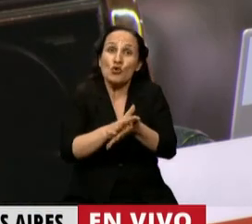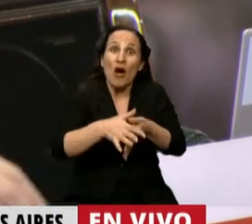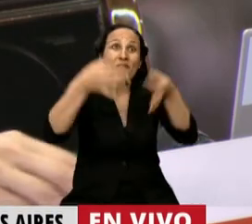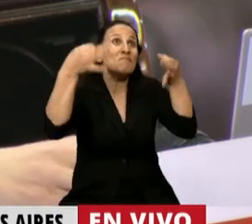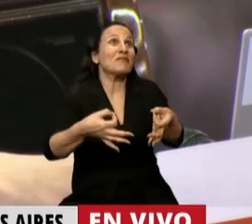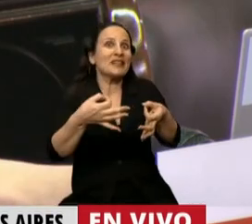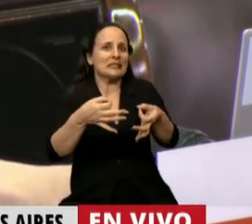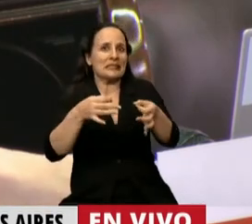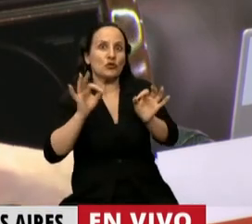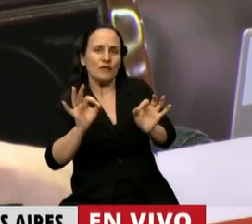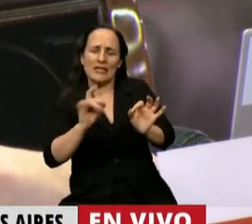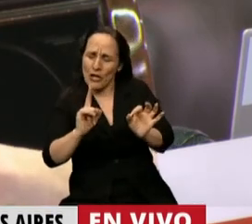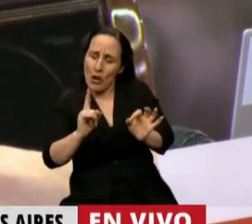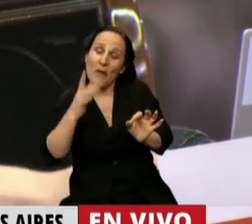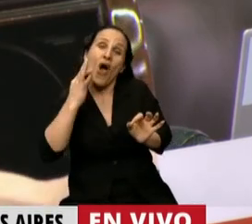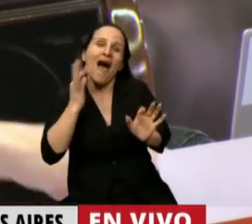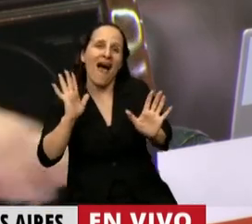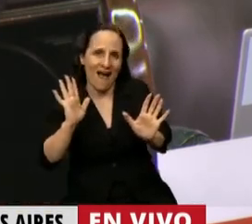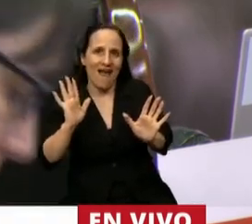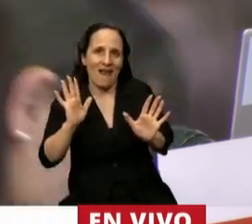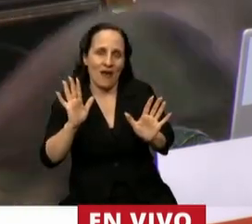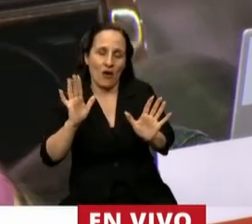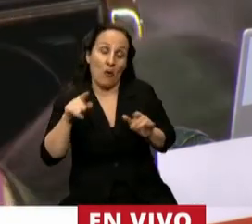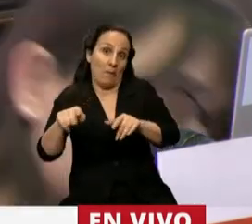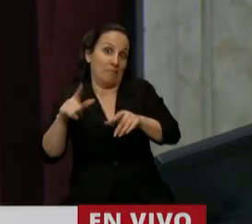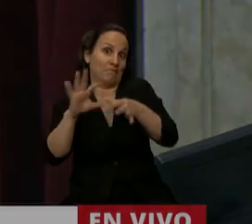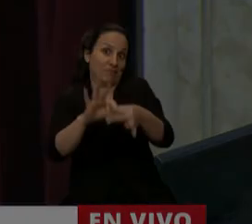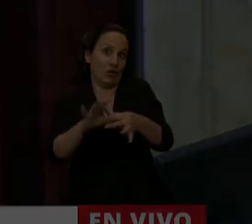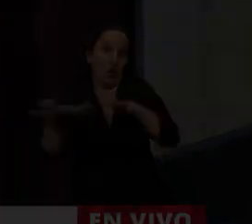pero una salida real al cuadro en el que estamos viviendo. Muchas gracias. Gracias, diputada del plan.